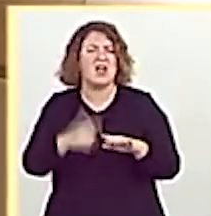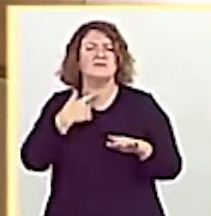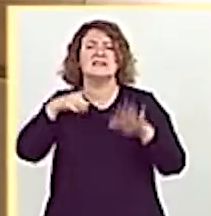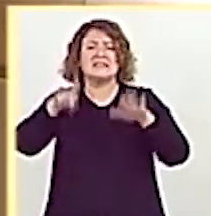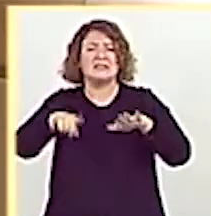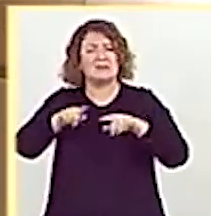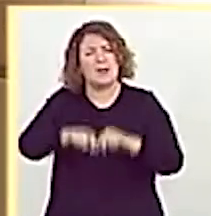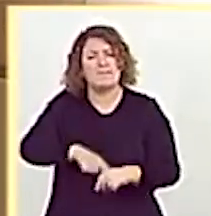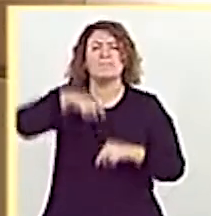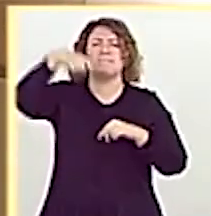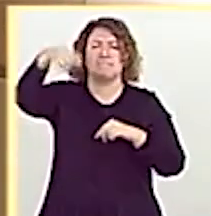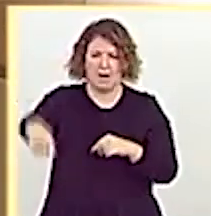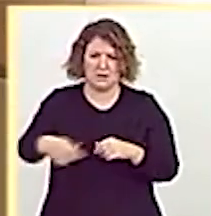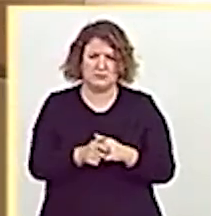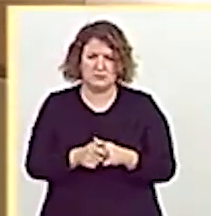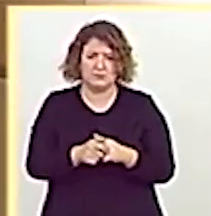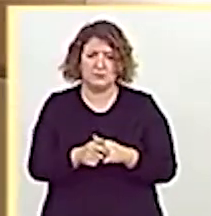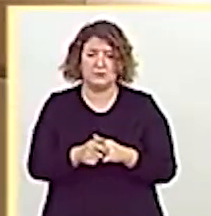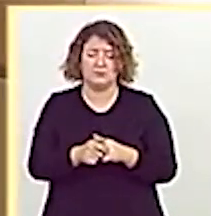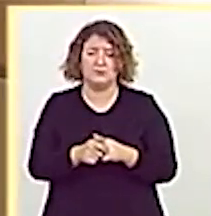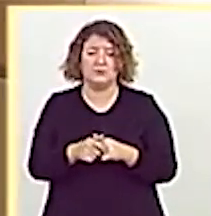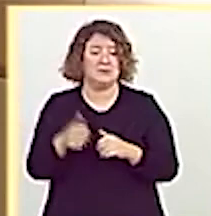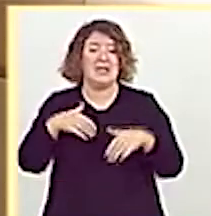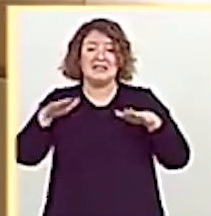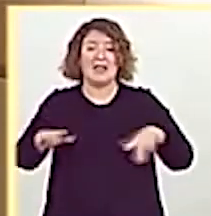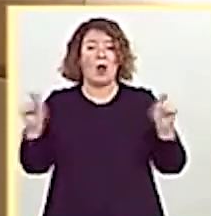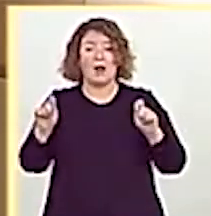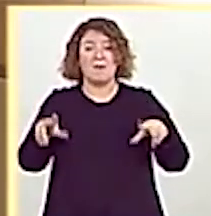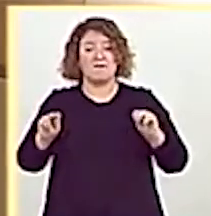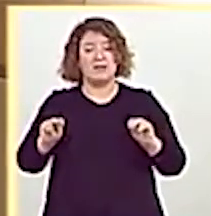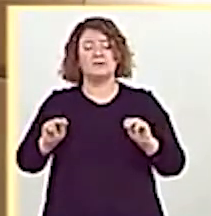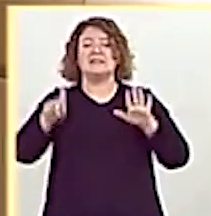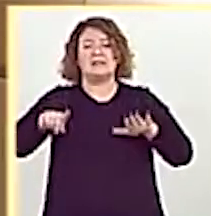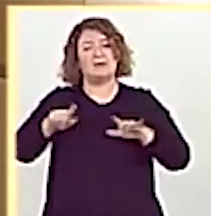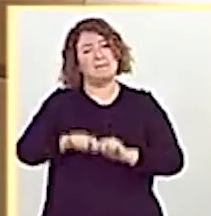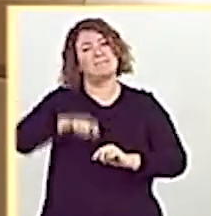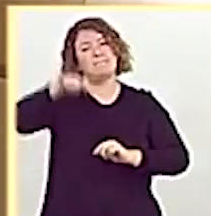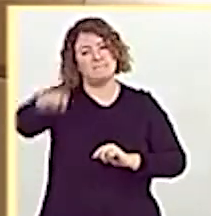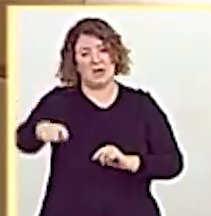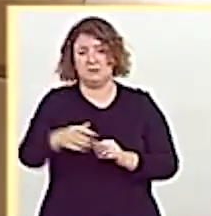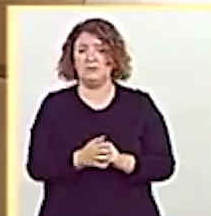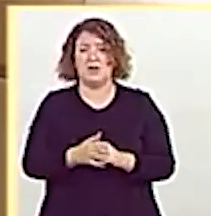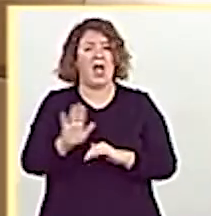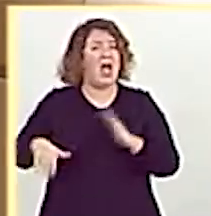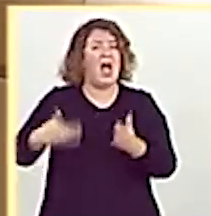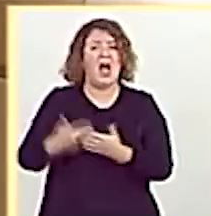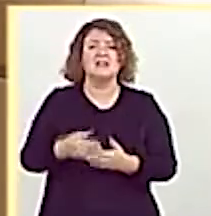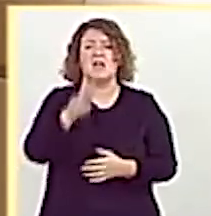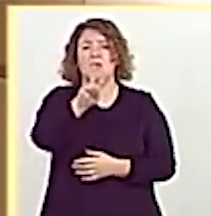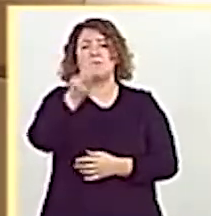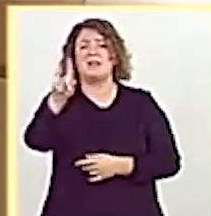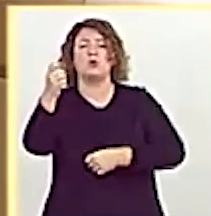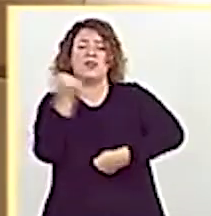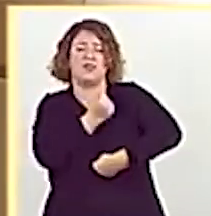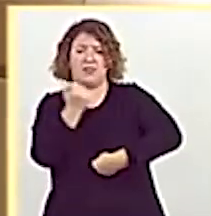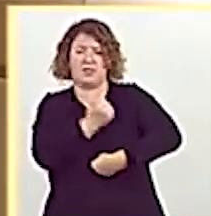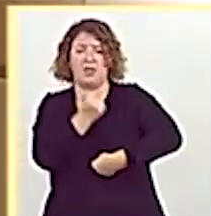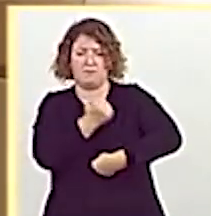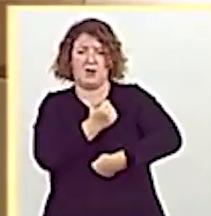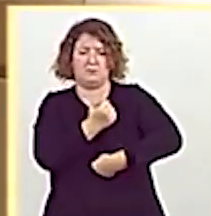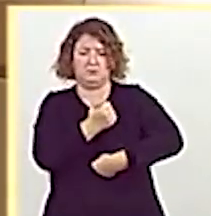seis meses a partir de la conclusión del estado de alarma. Es decir, están prorrogados hasta el 21 de diciembre,